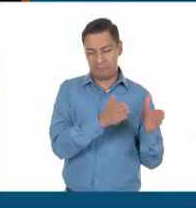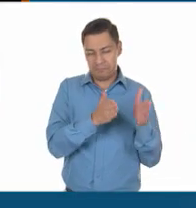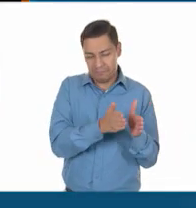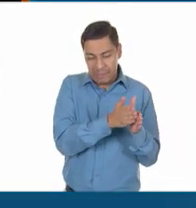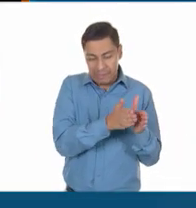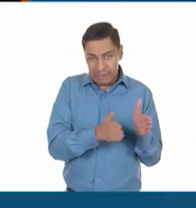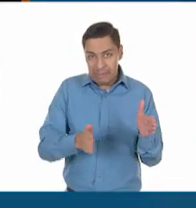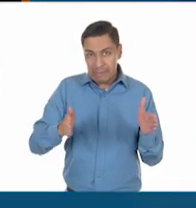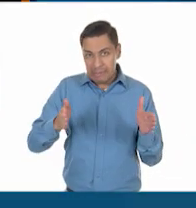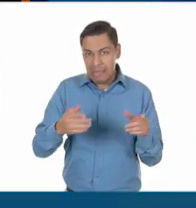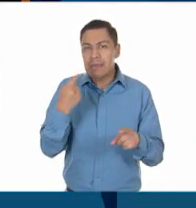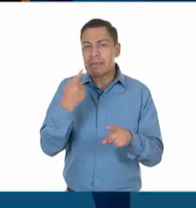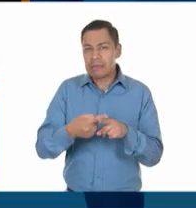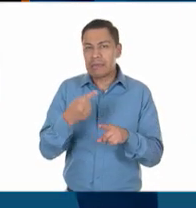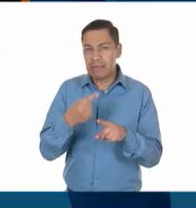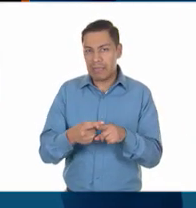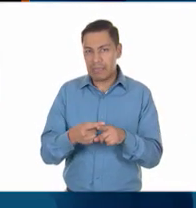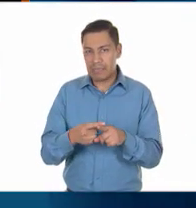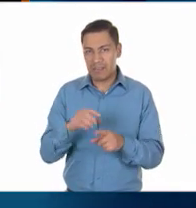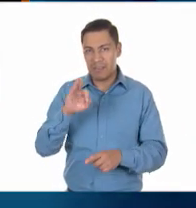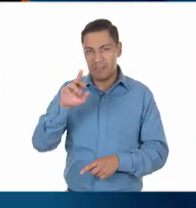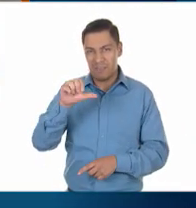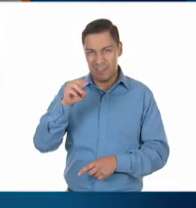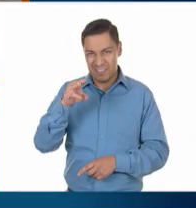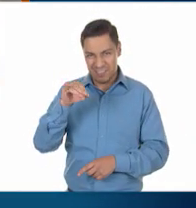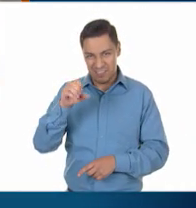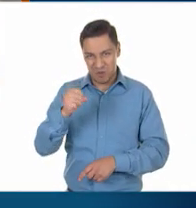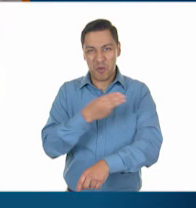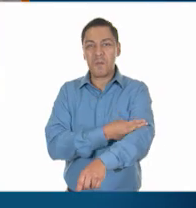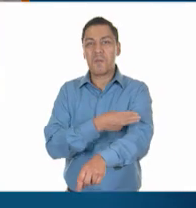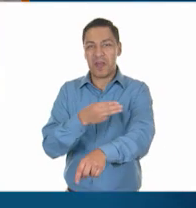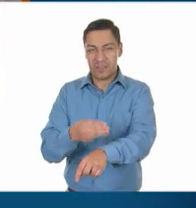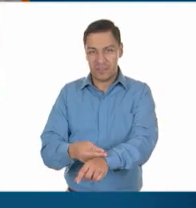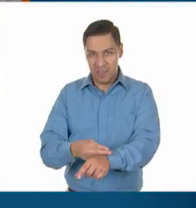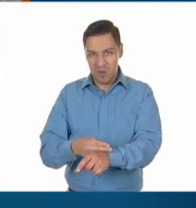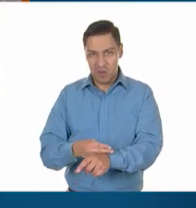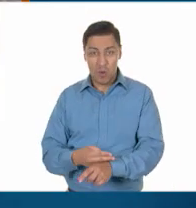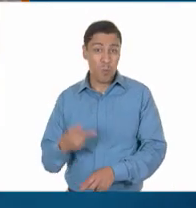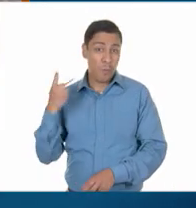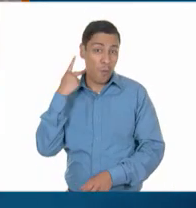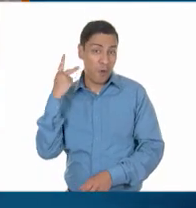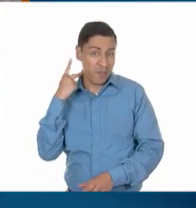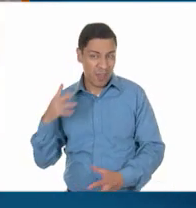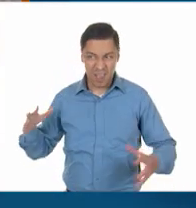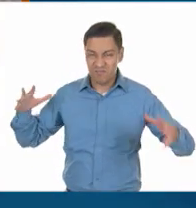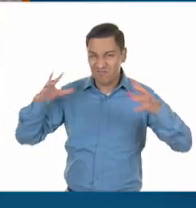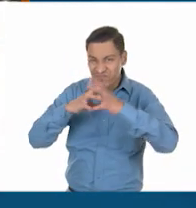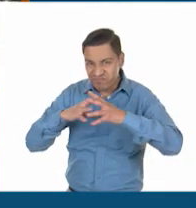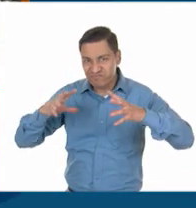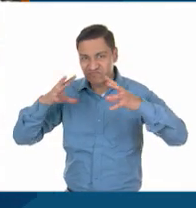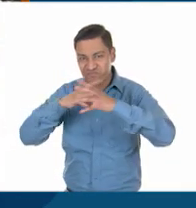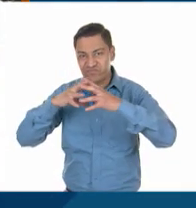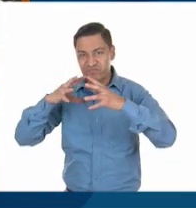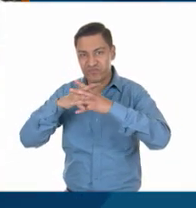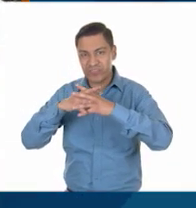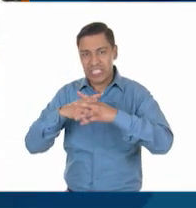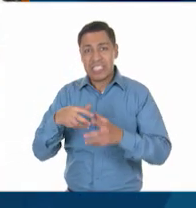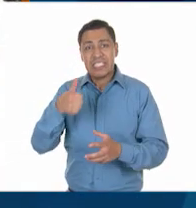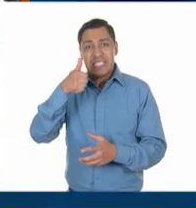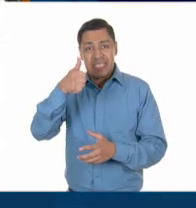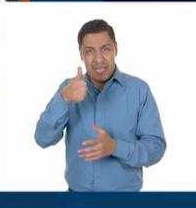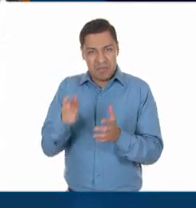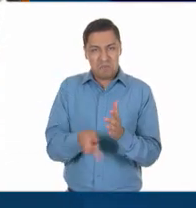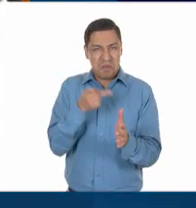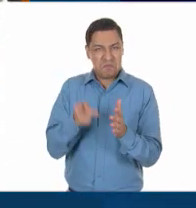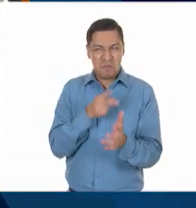iniciada por Francisco I. Madero, fue una lucha política que logró derrotar en seis meses